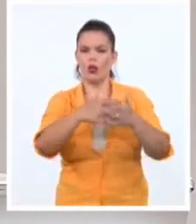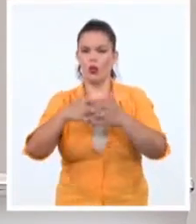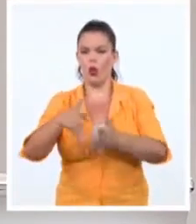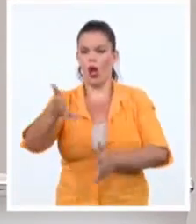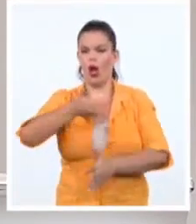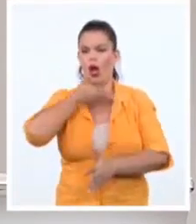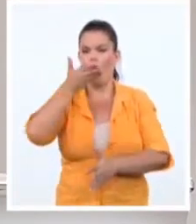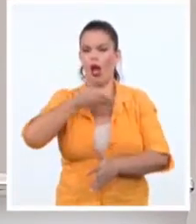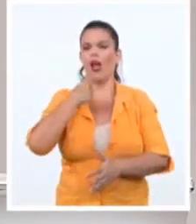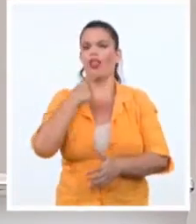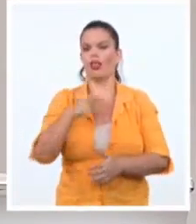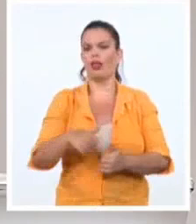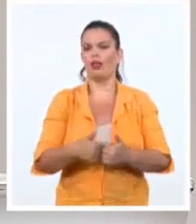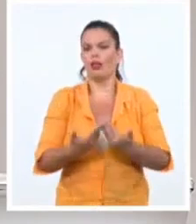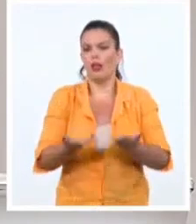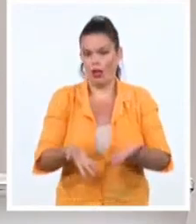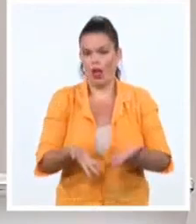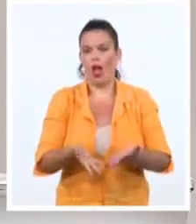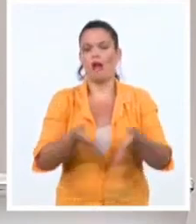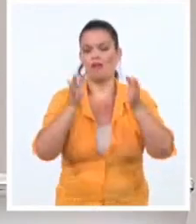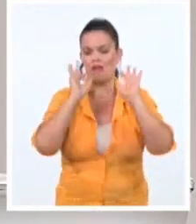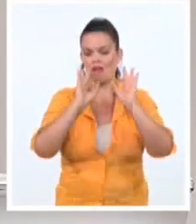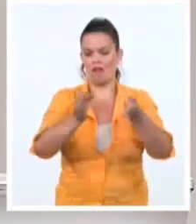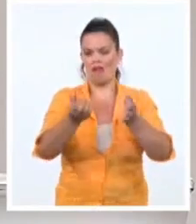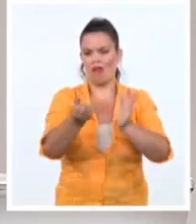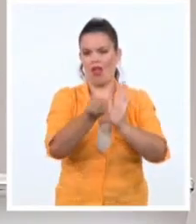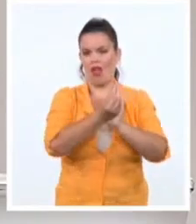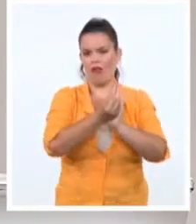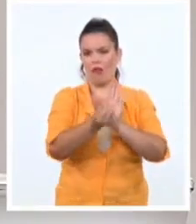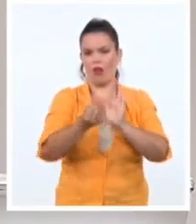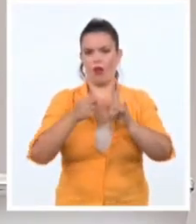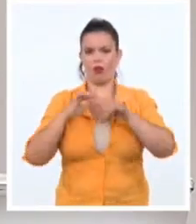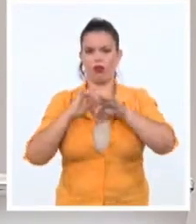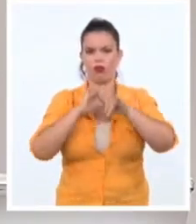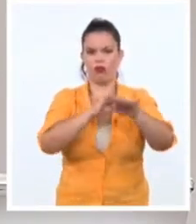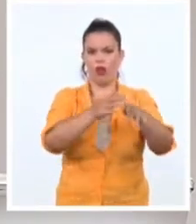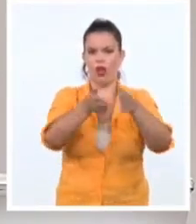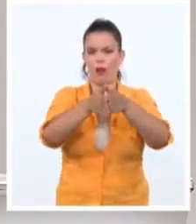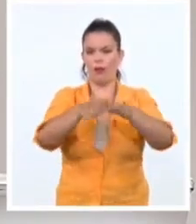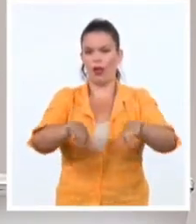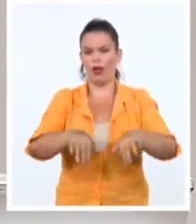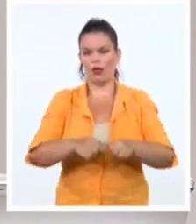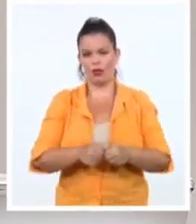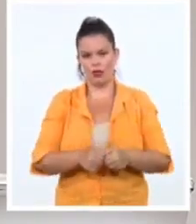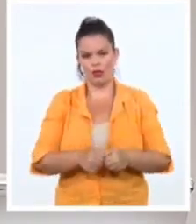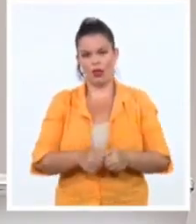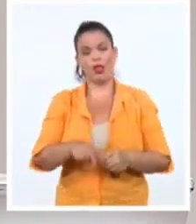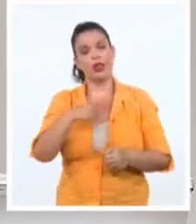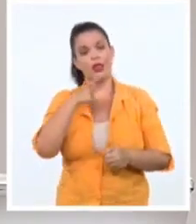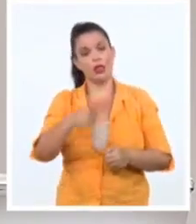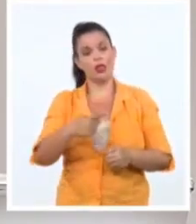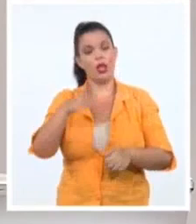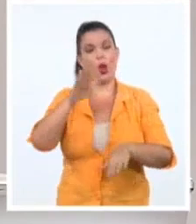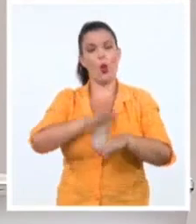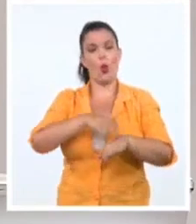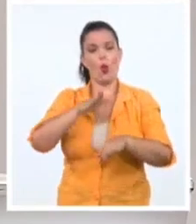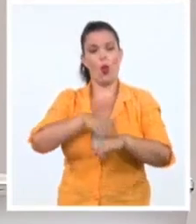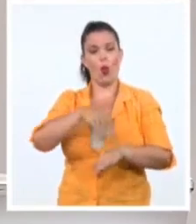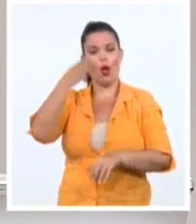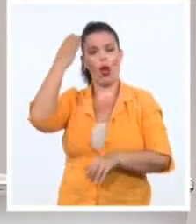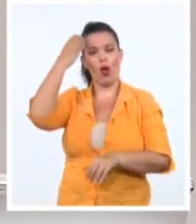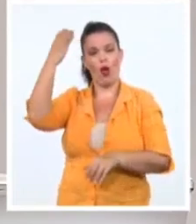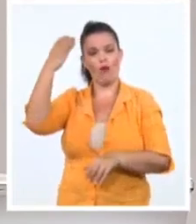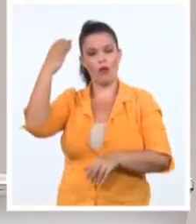afirmaba, fíjense, que las manifestaciones eran pacíficas y acusó al gobierno venezolano